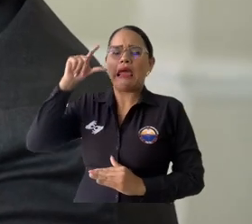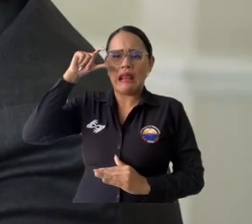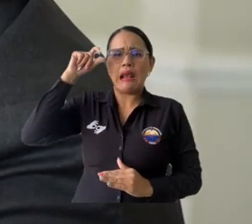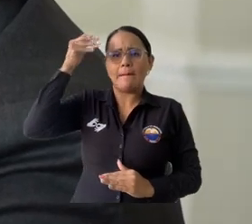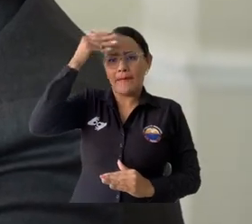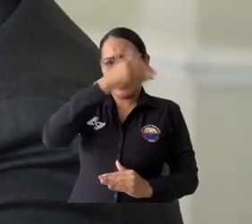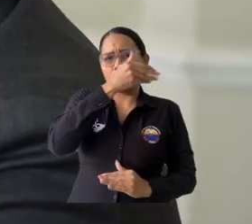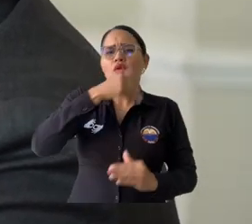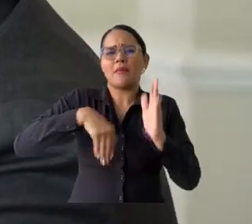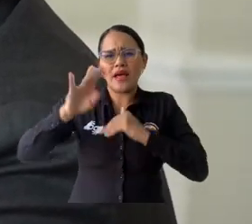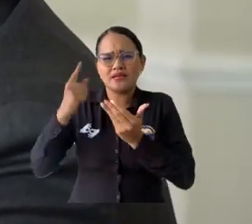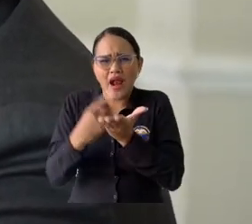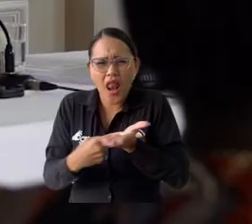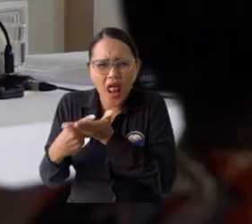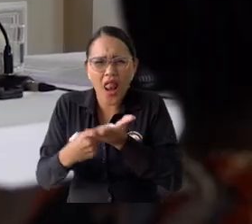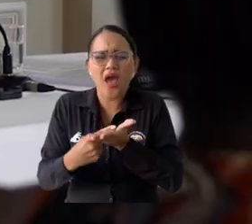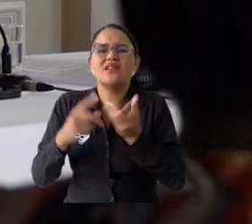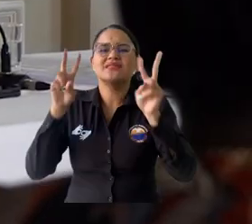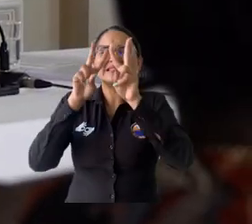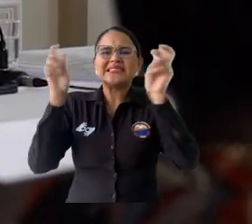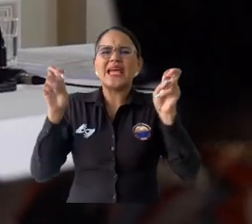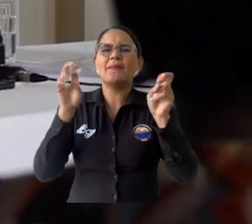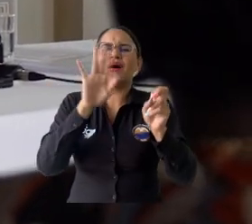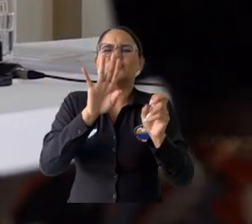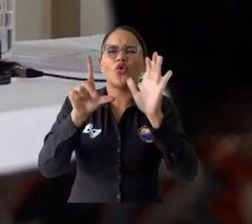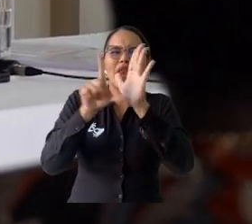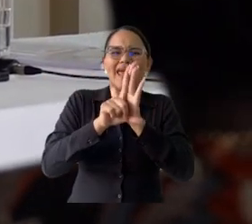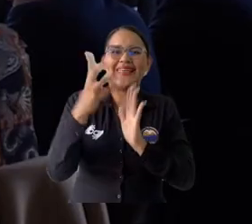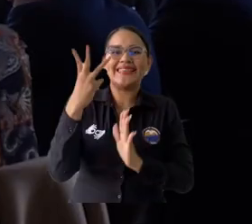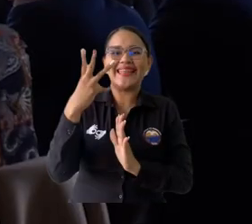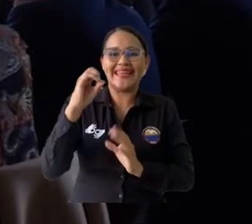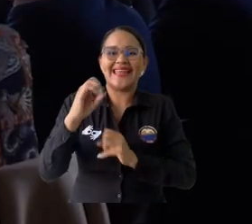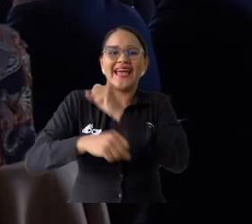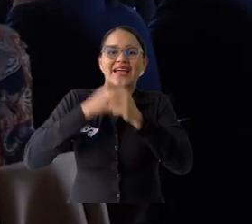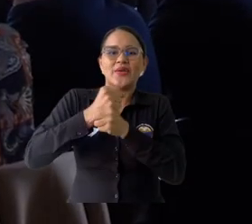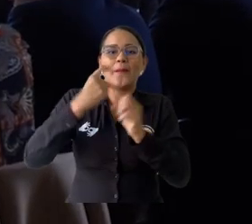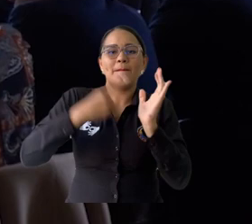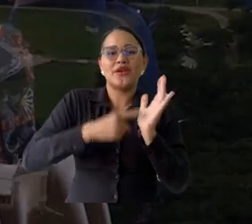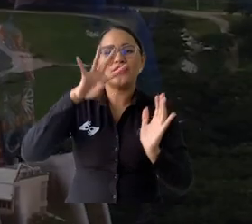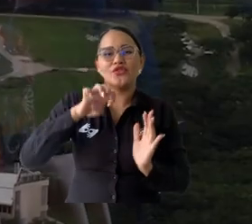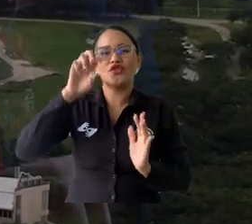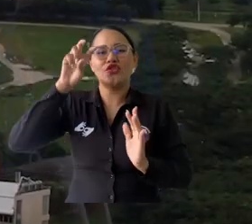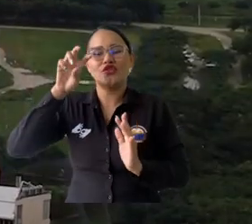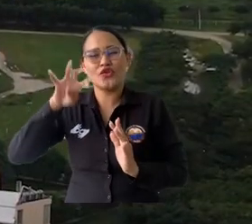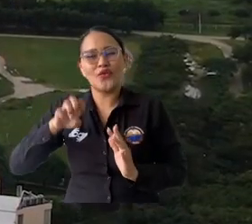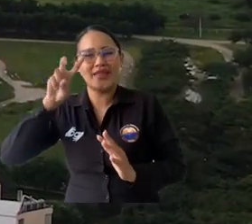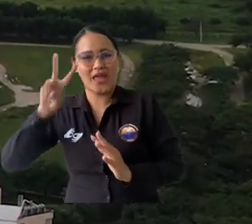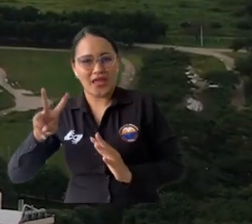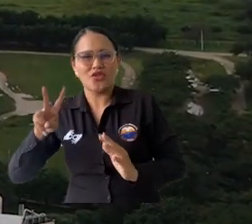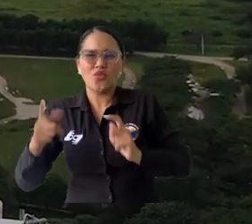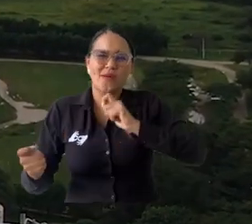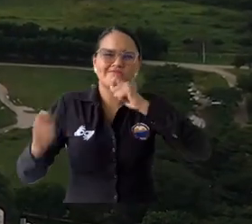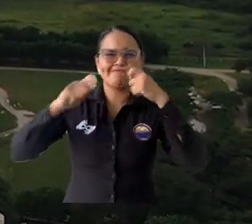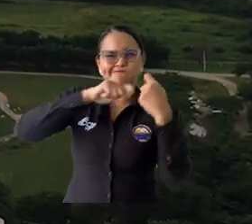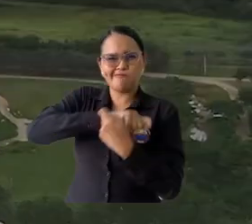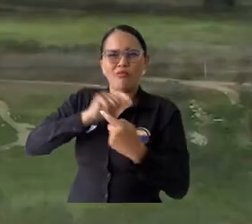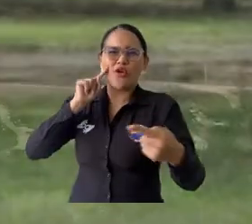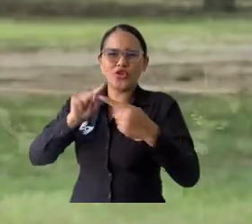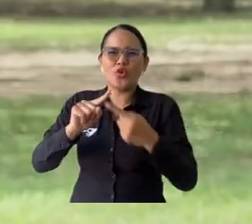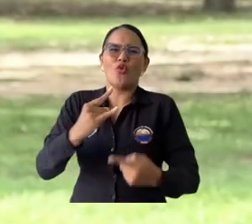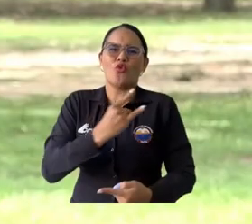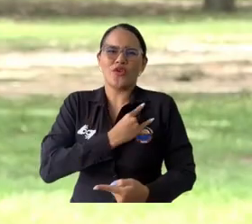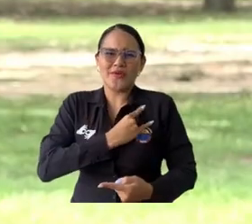Petro, donde se deliberó sobre la reforma de la Ley 30 de 1992 para mejorar el sistema de financiación de las universidades públicas.